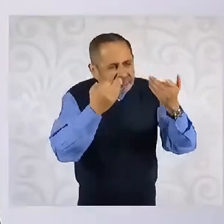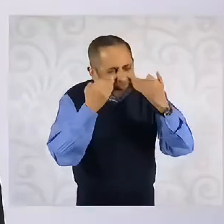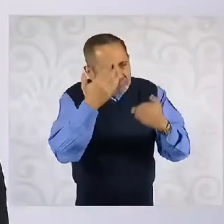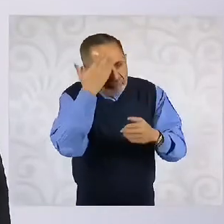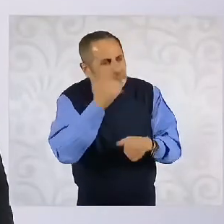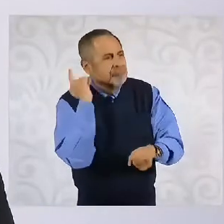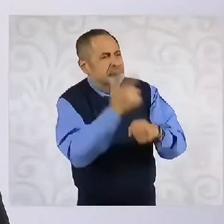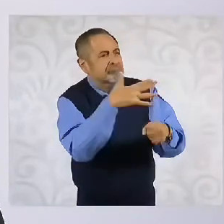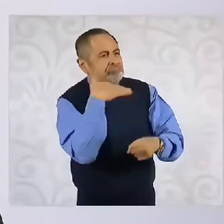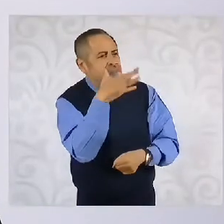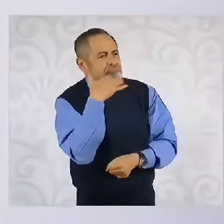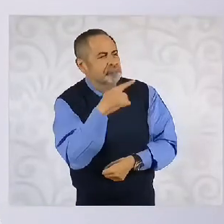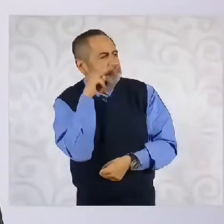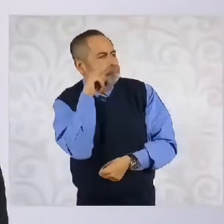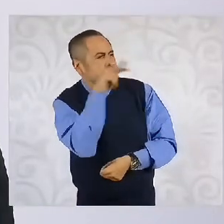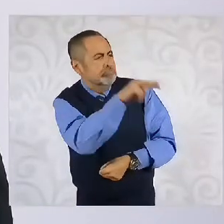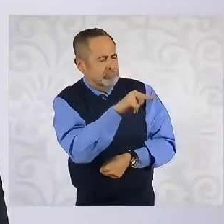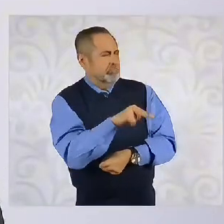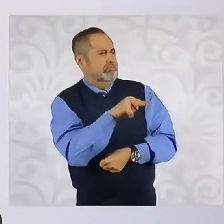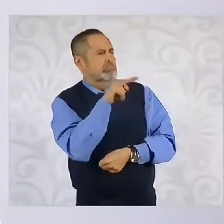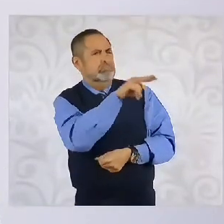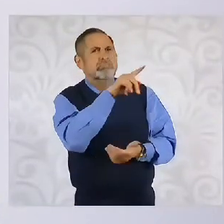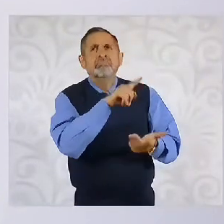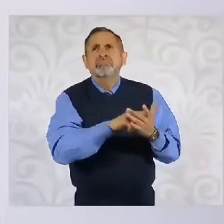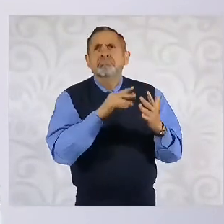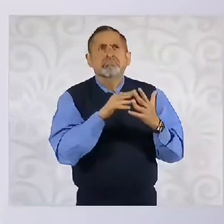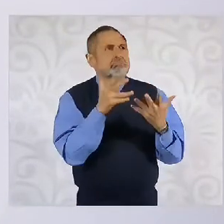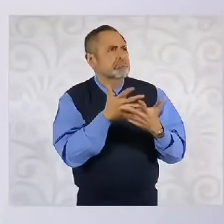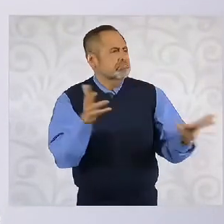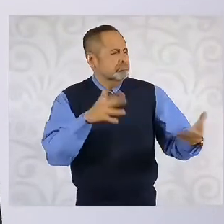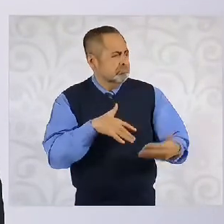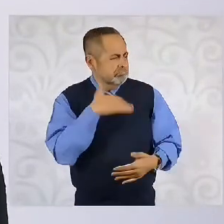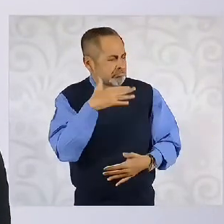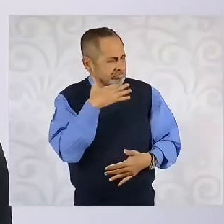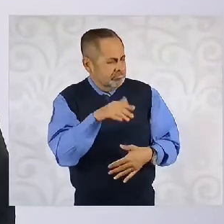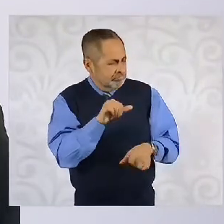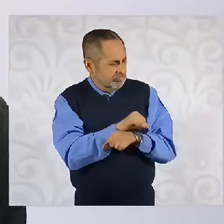el vecino, porque empieza a crecer su casa, porque tiene siete coches, porque...